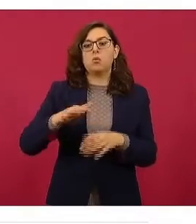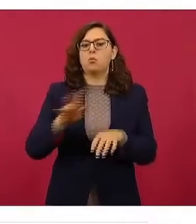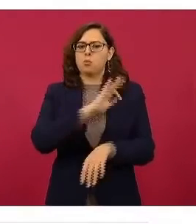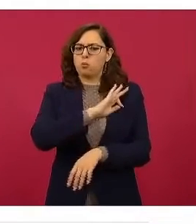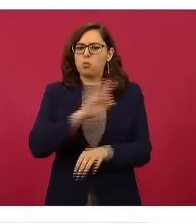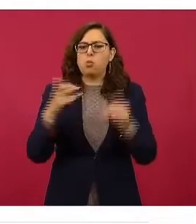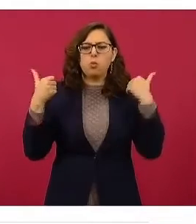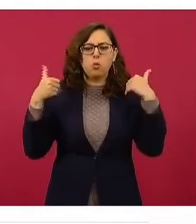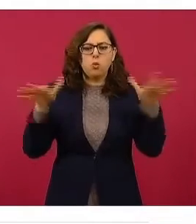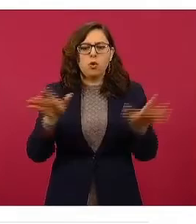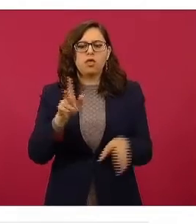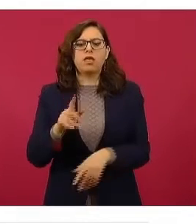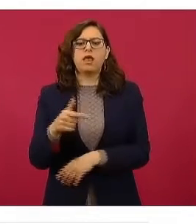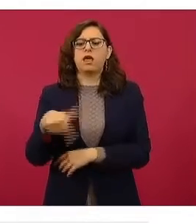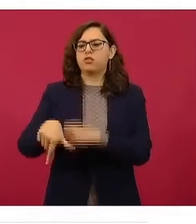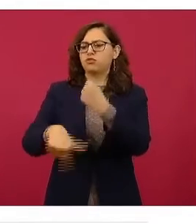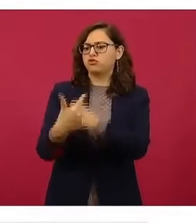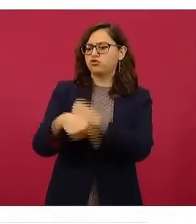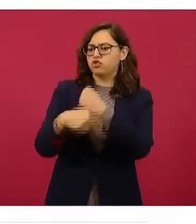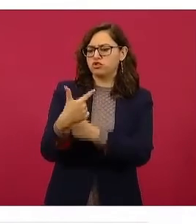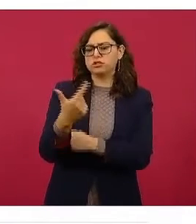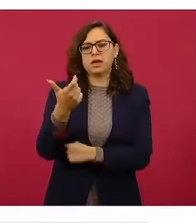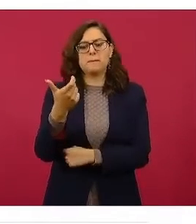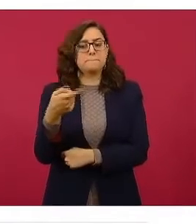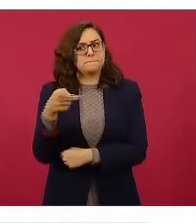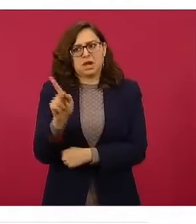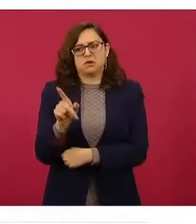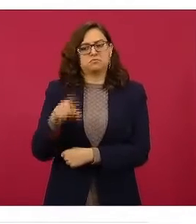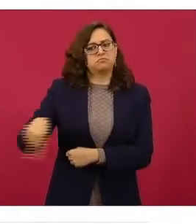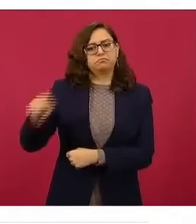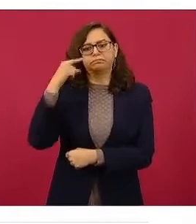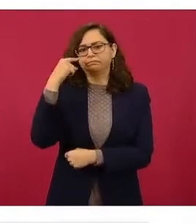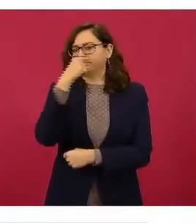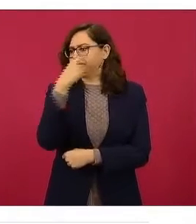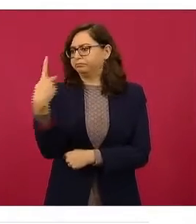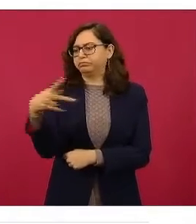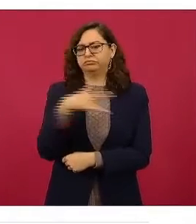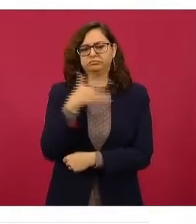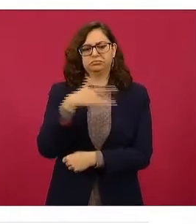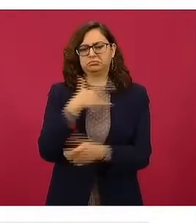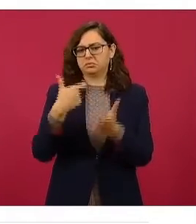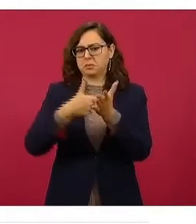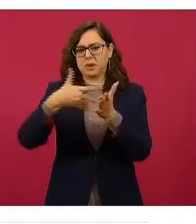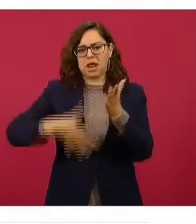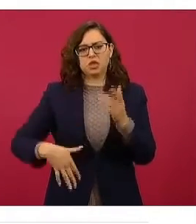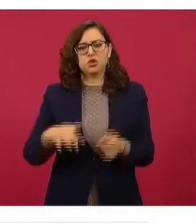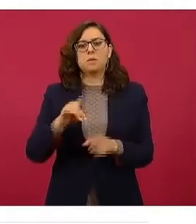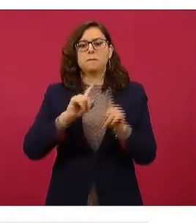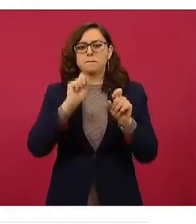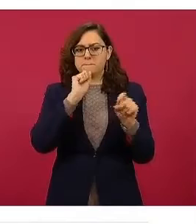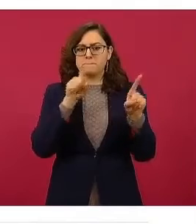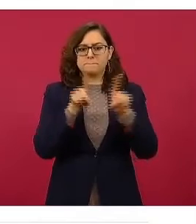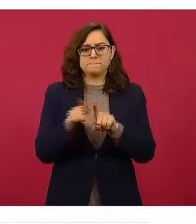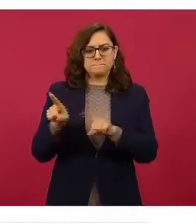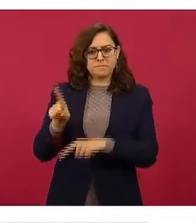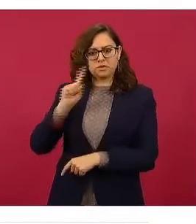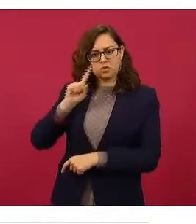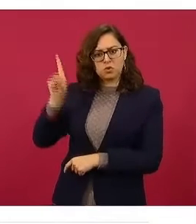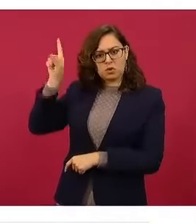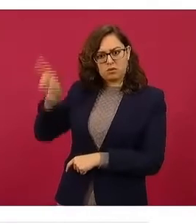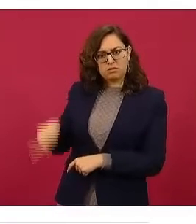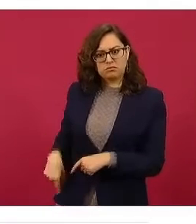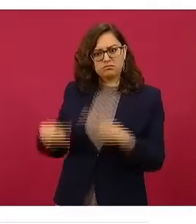con 37 centavos, y hay ejemplos de Hidalgo, Oaxaca, Zacatecas, Jalisco y San Luis Potosí, esto es para tanques